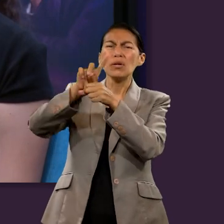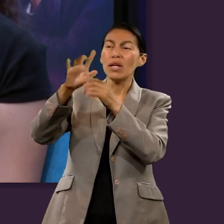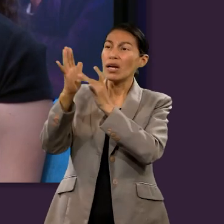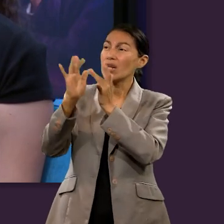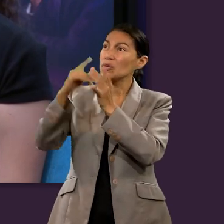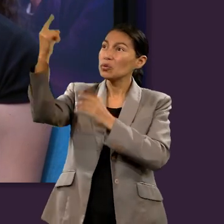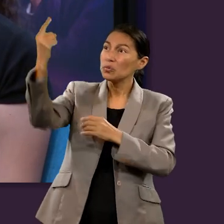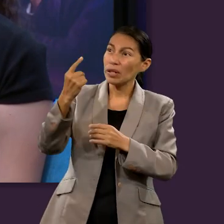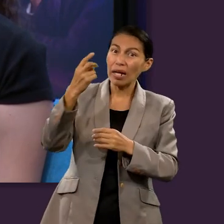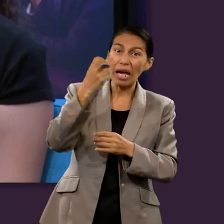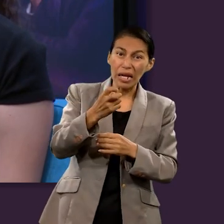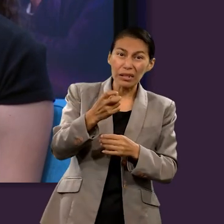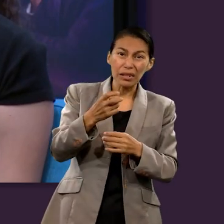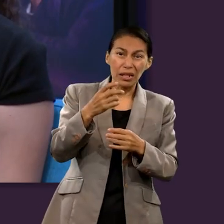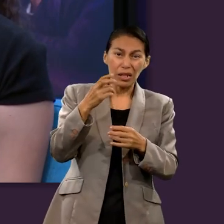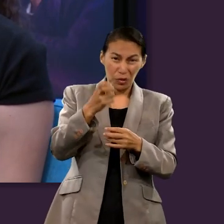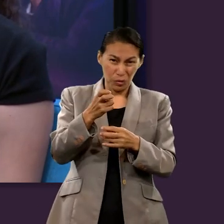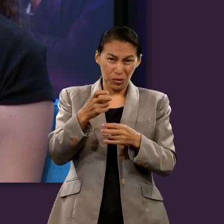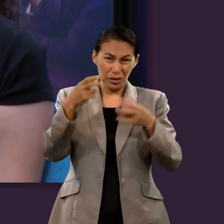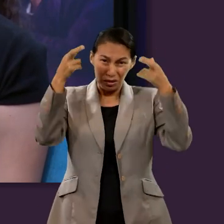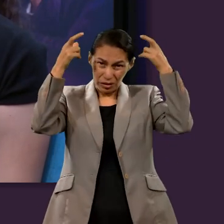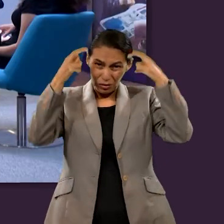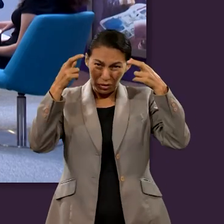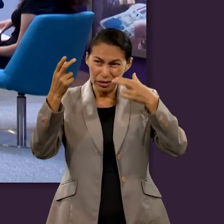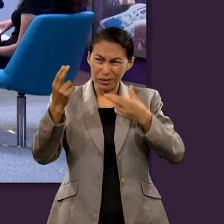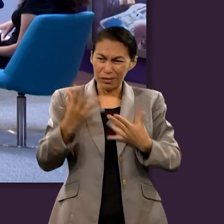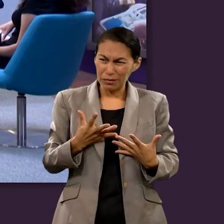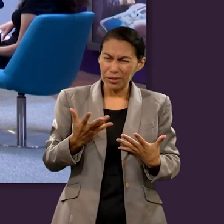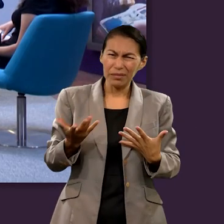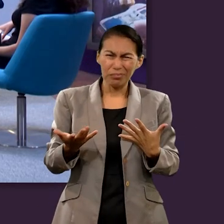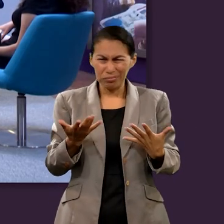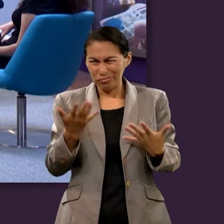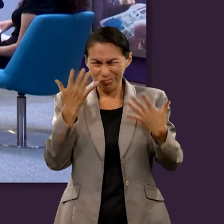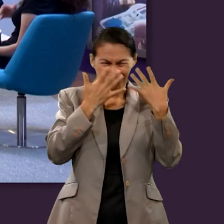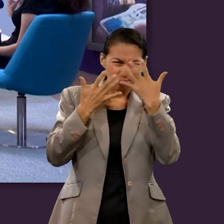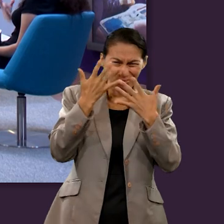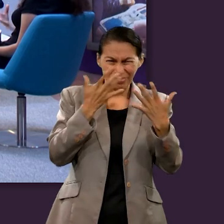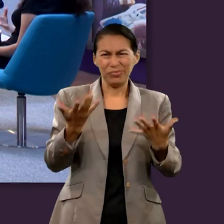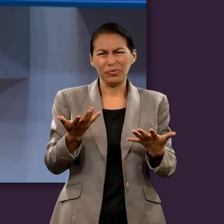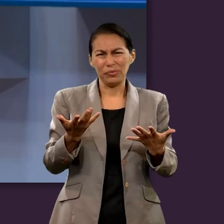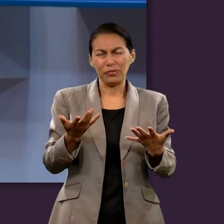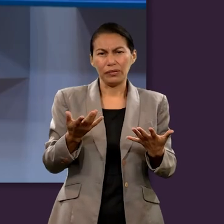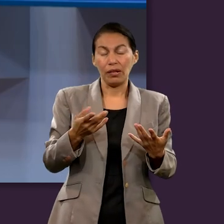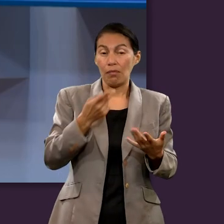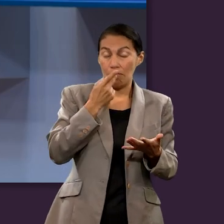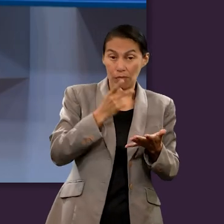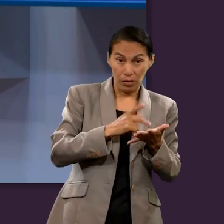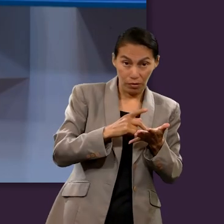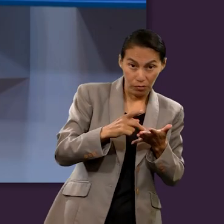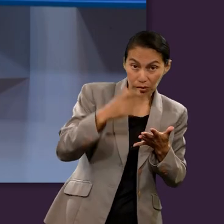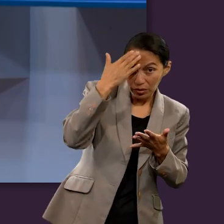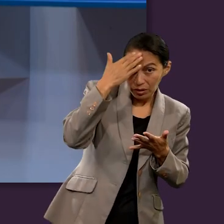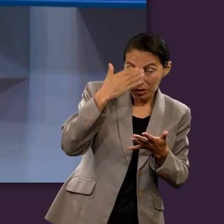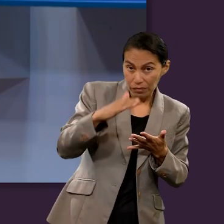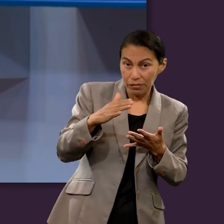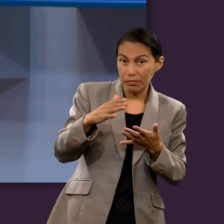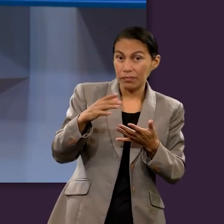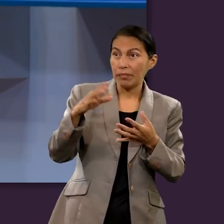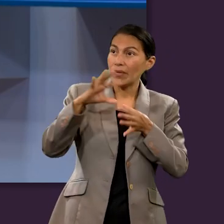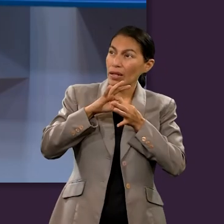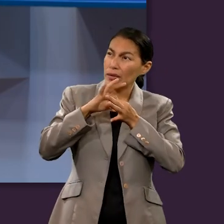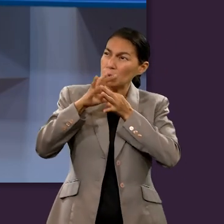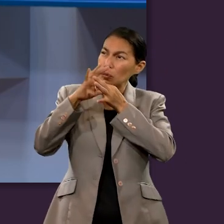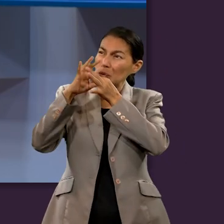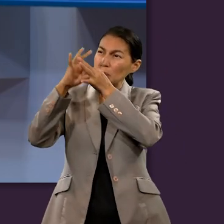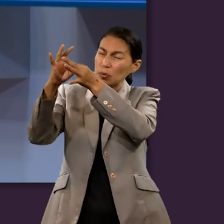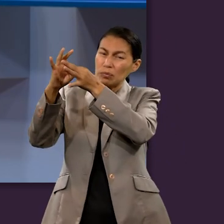Y no solo esto, sino también Pablo sabía que él pertenecía a Cristo aún más allá de su vida,